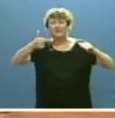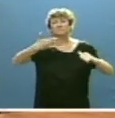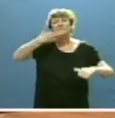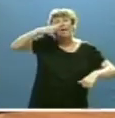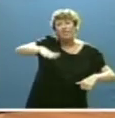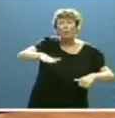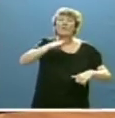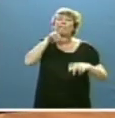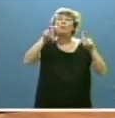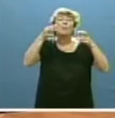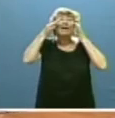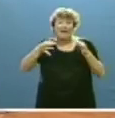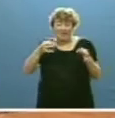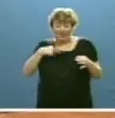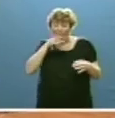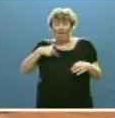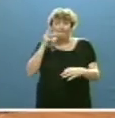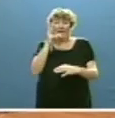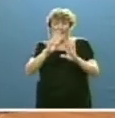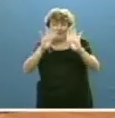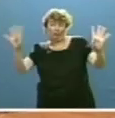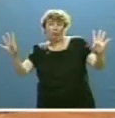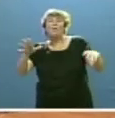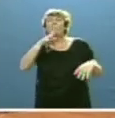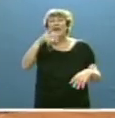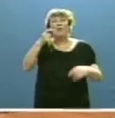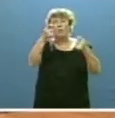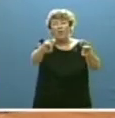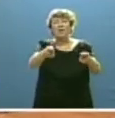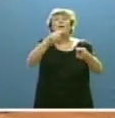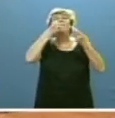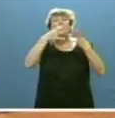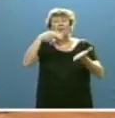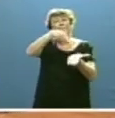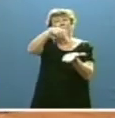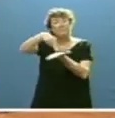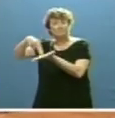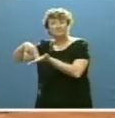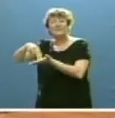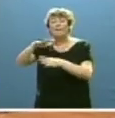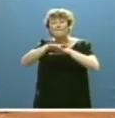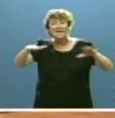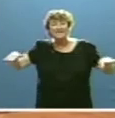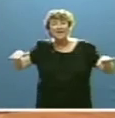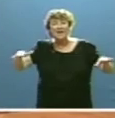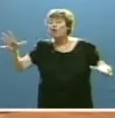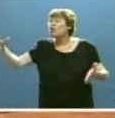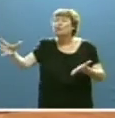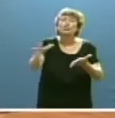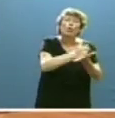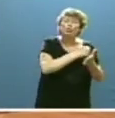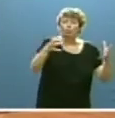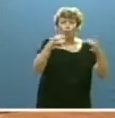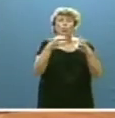a la nueva realidad de nuestro Parlamento, de manera que garantice la presencia en la Mesa a todos los